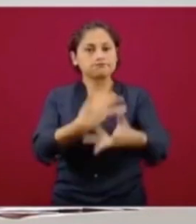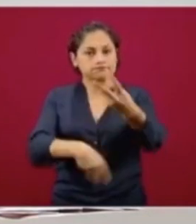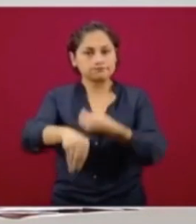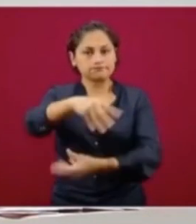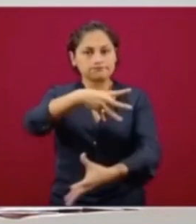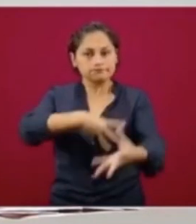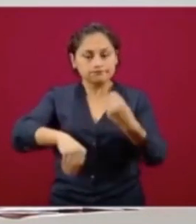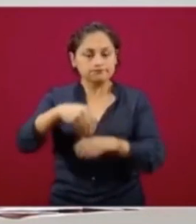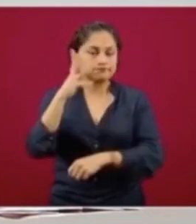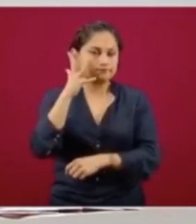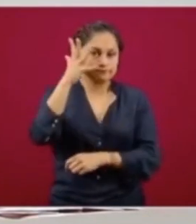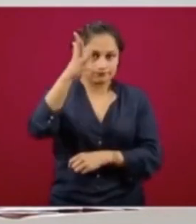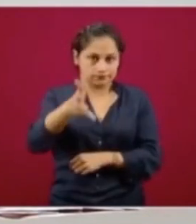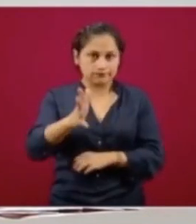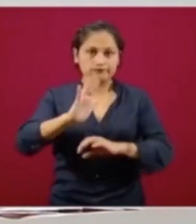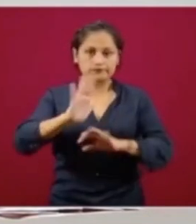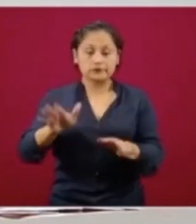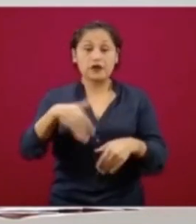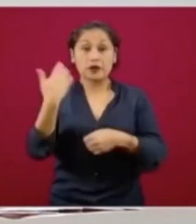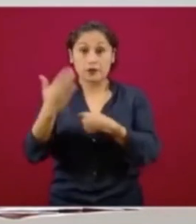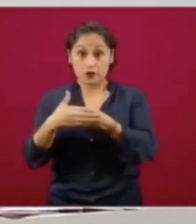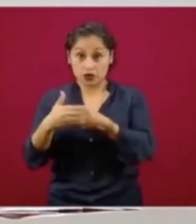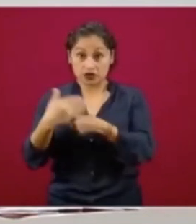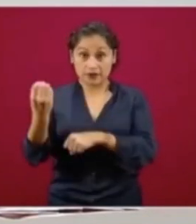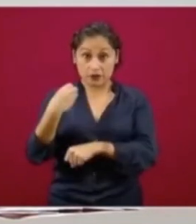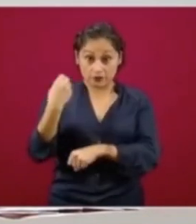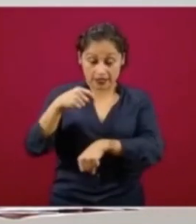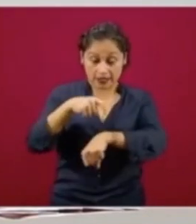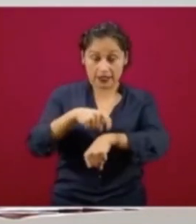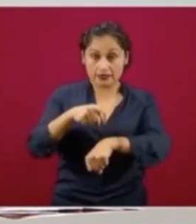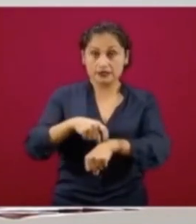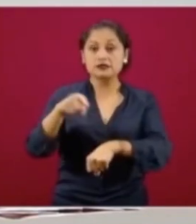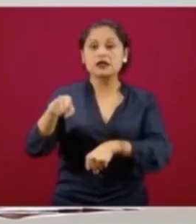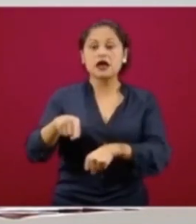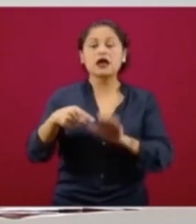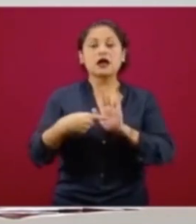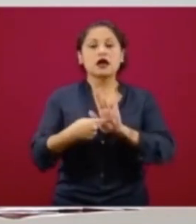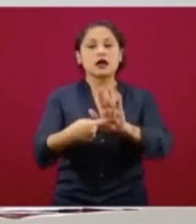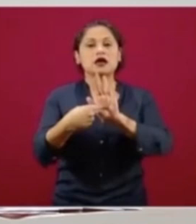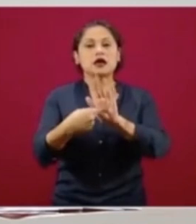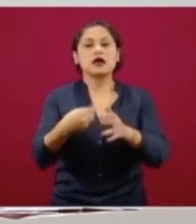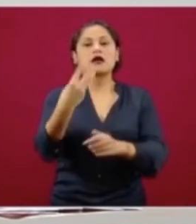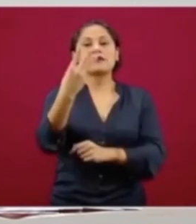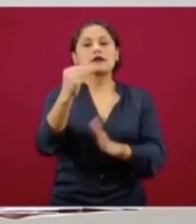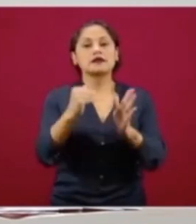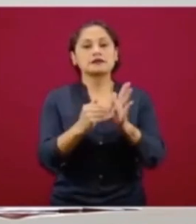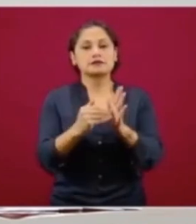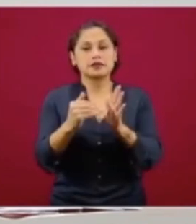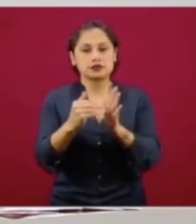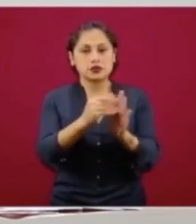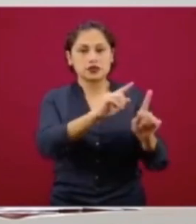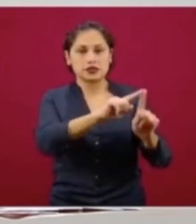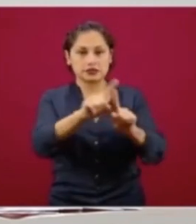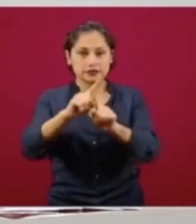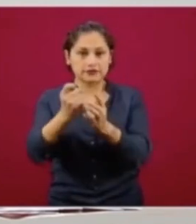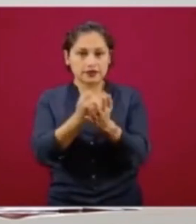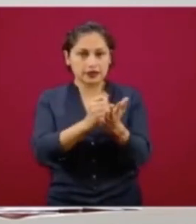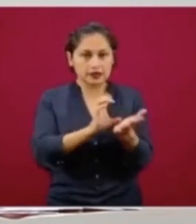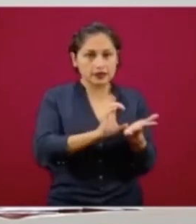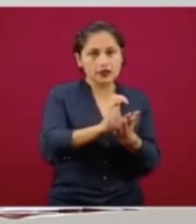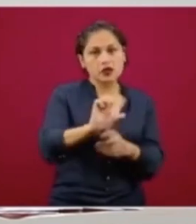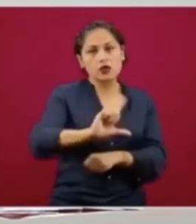próxima conferencia se dan a conocer cuáles son los avances, los tres millones de créditos, los programas del bienestar,